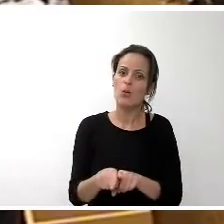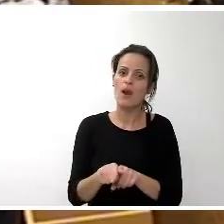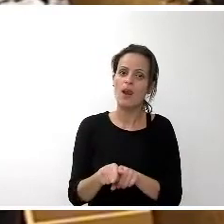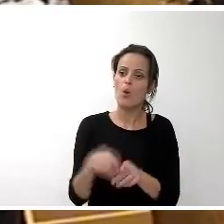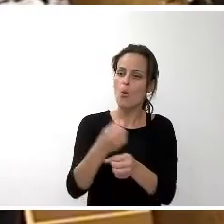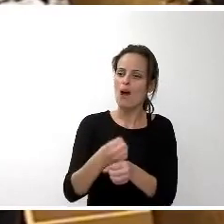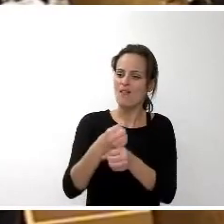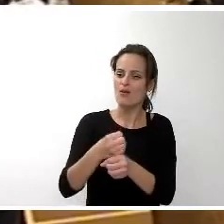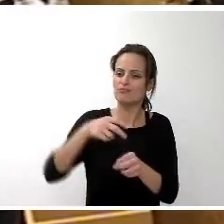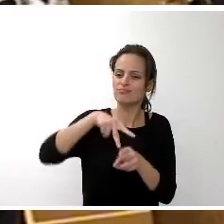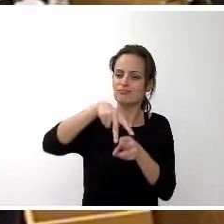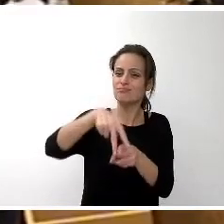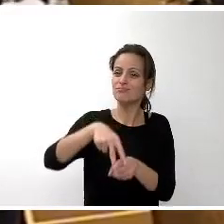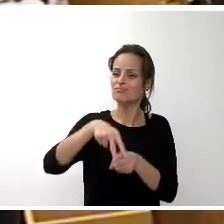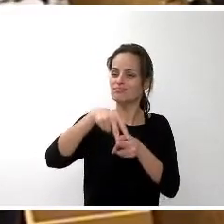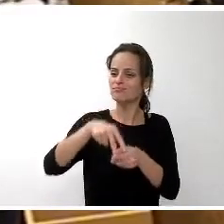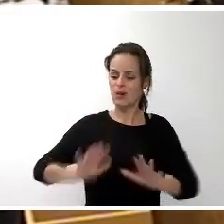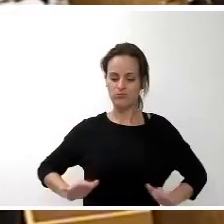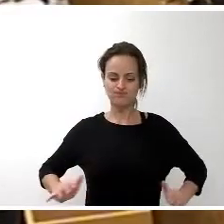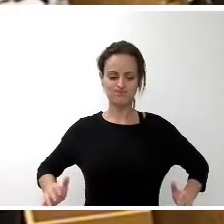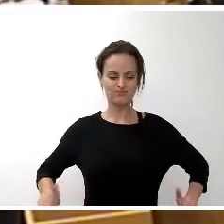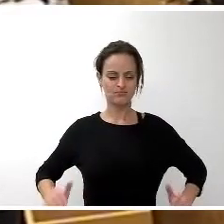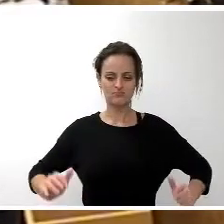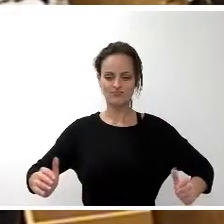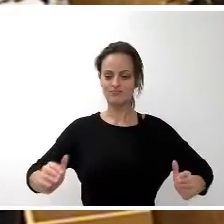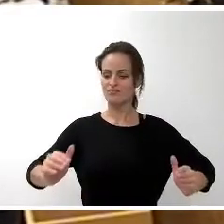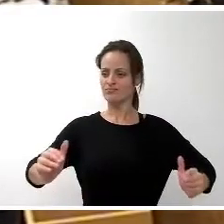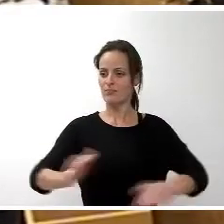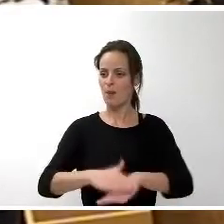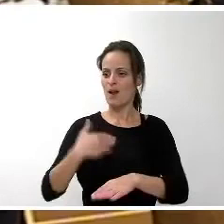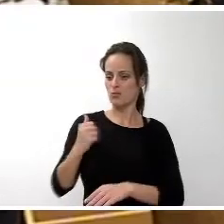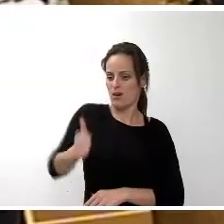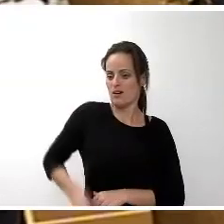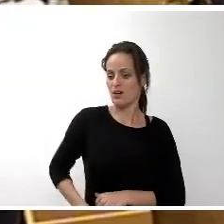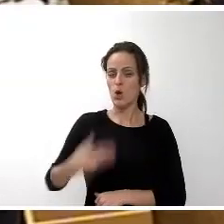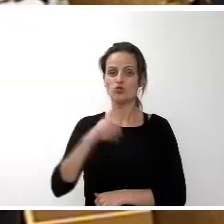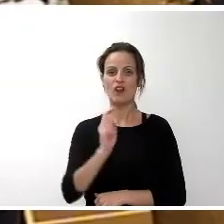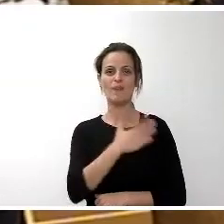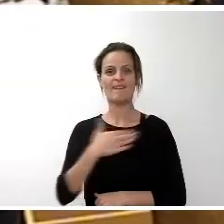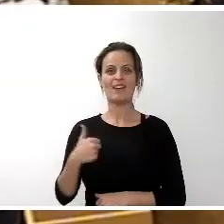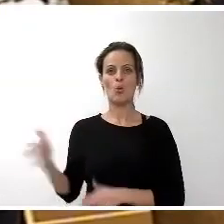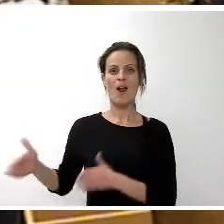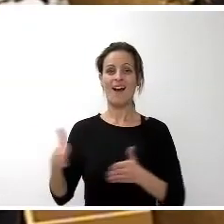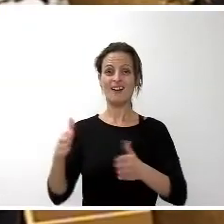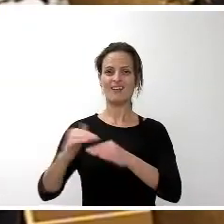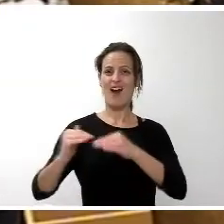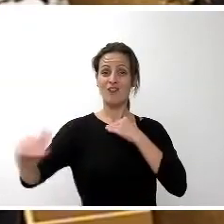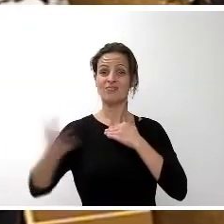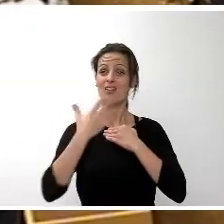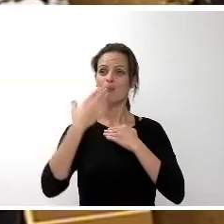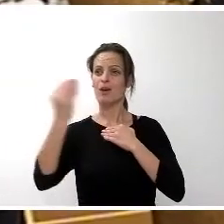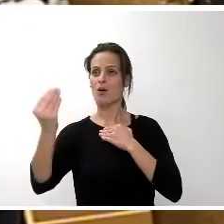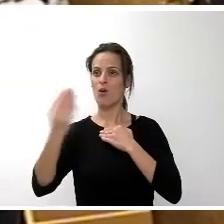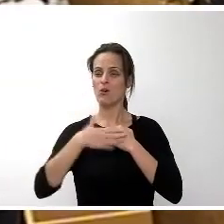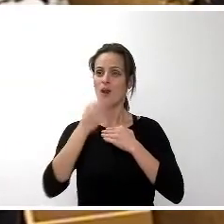que nada más que están buscando tener unas carreteras cada vez mejor asfaltadas dejando a un lado a las personas que no tienen ni tan siquiera